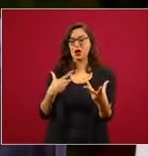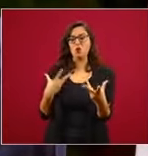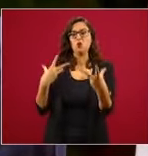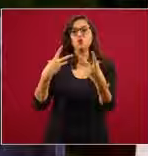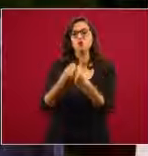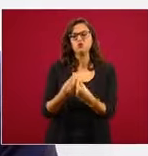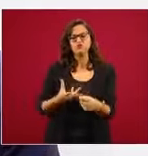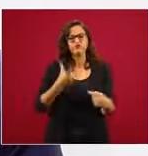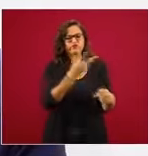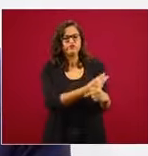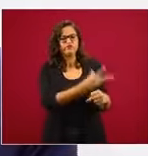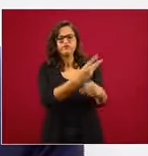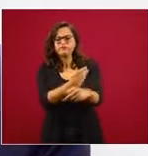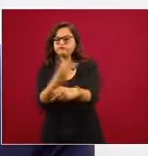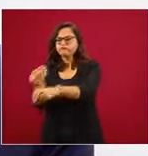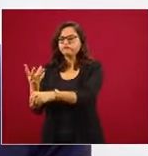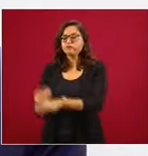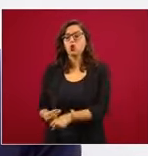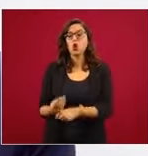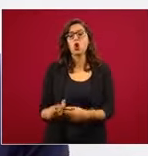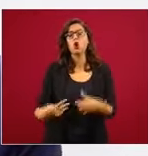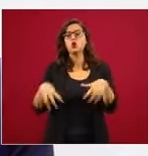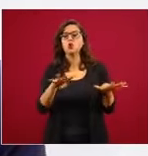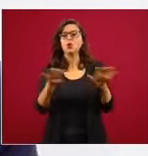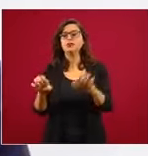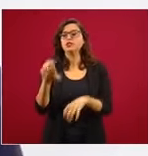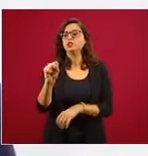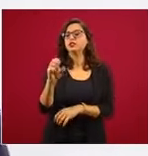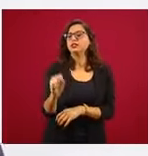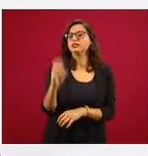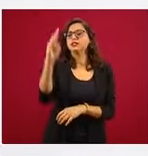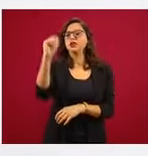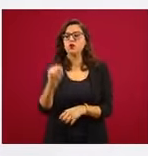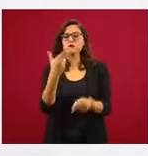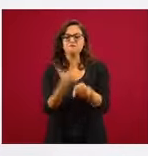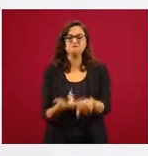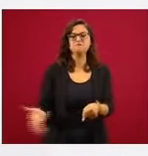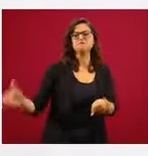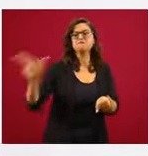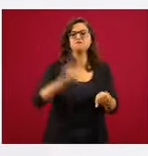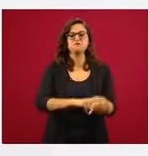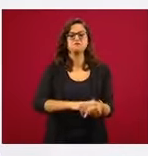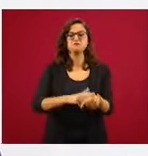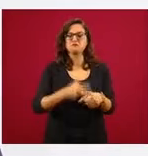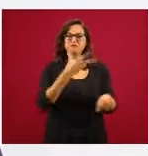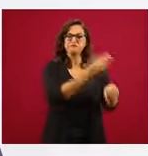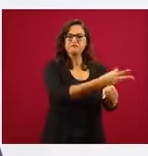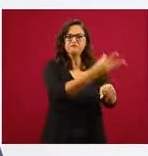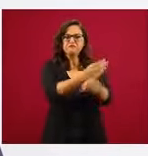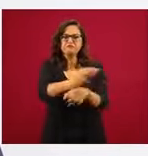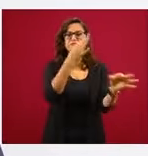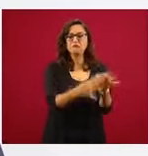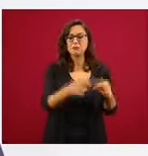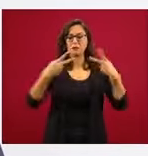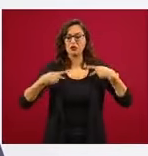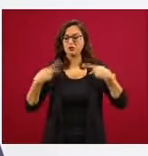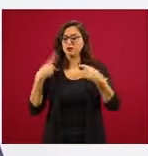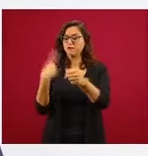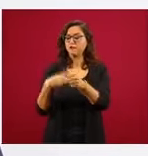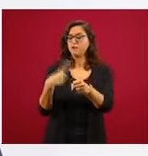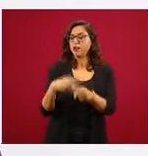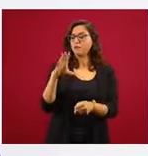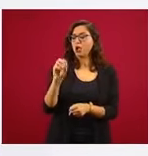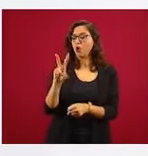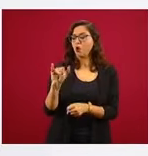969 hospitales para atender pacientes con COVID-19. Se han